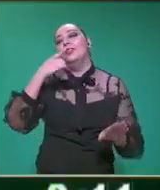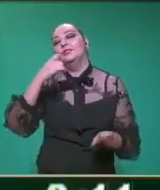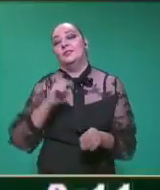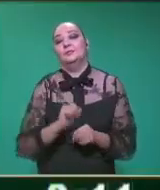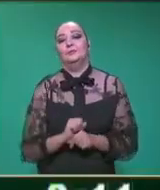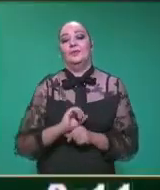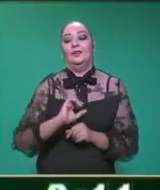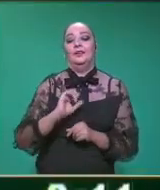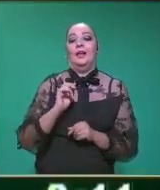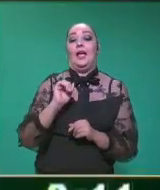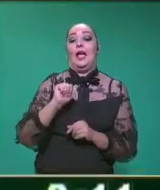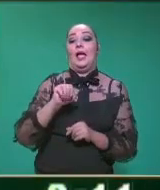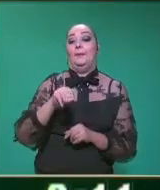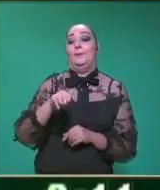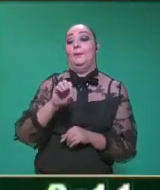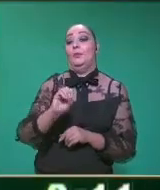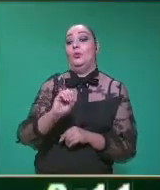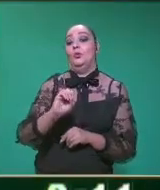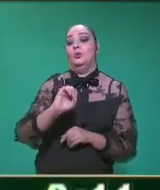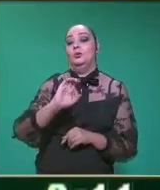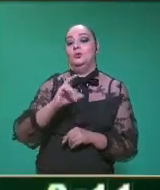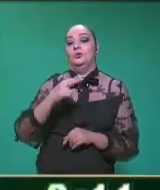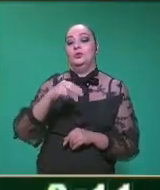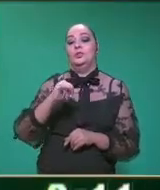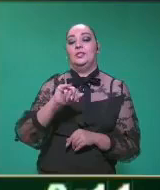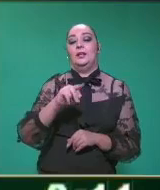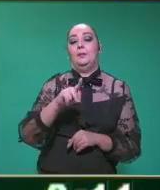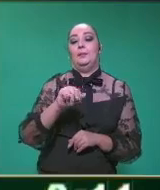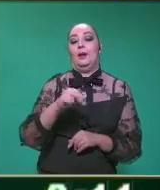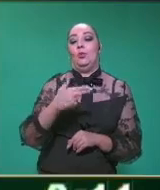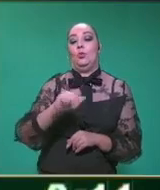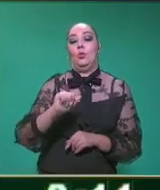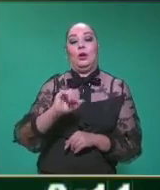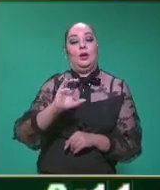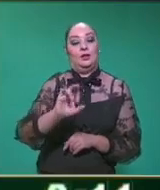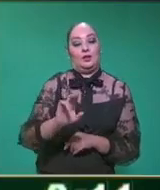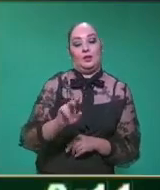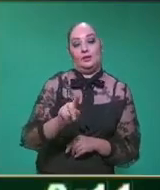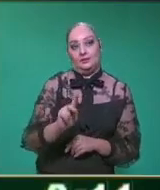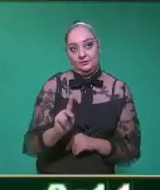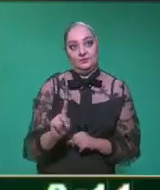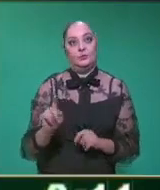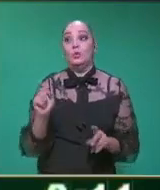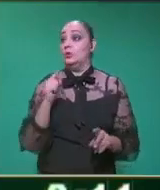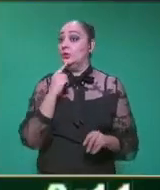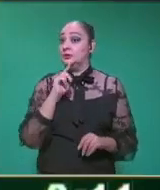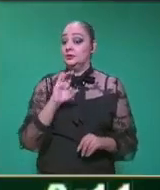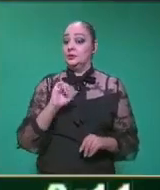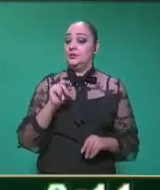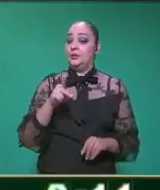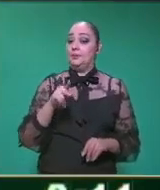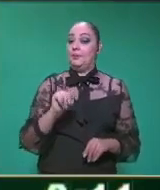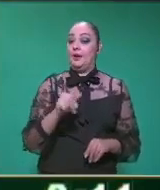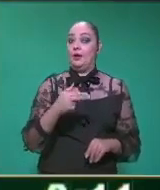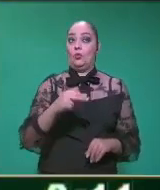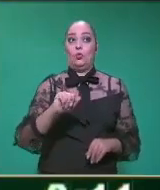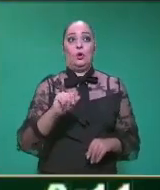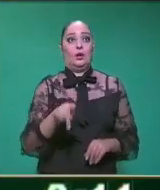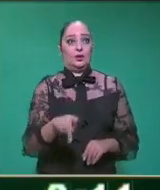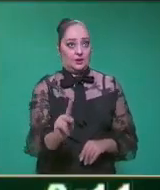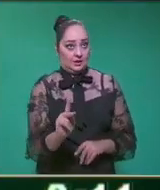Chipahuaco, ¿verdad? Amo chipahuaco. es amo chipahuaco. Amo chipahuaco. Cuando una persona es chipahuaco, es porque es de piel blanca. Amo.